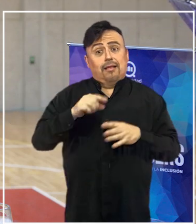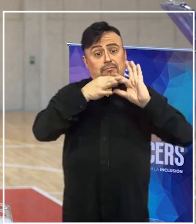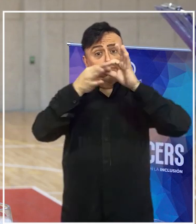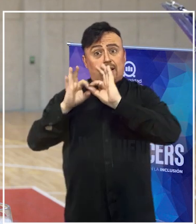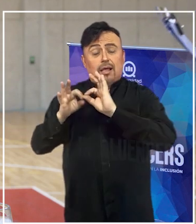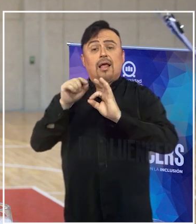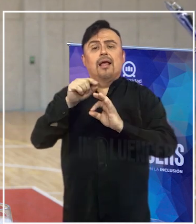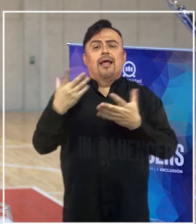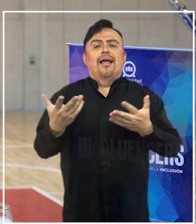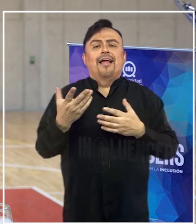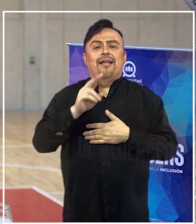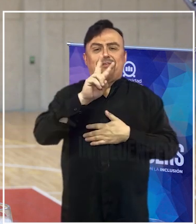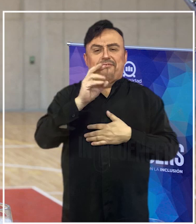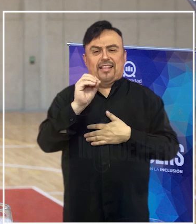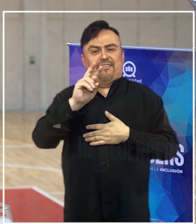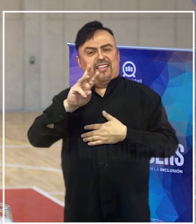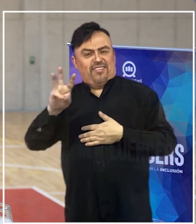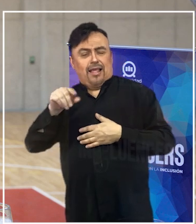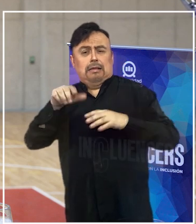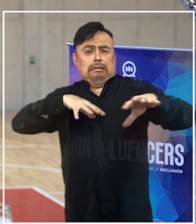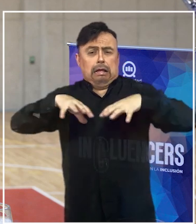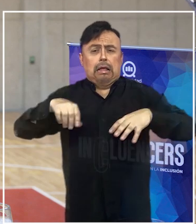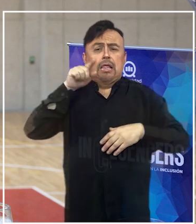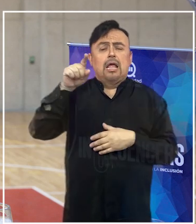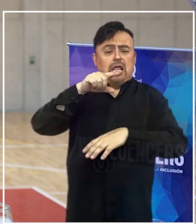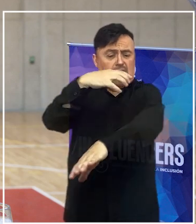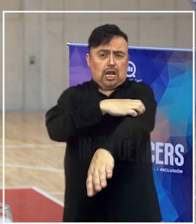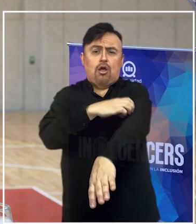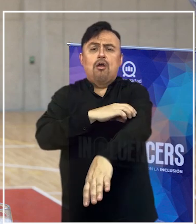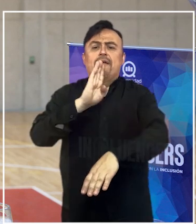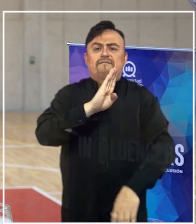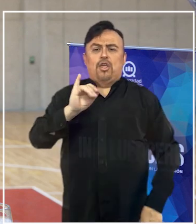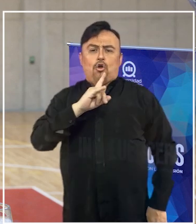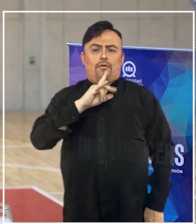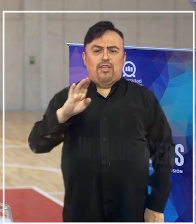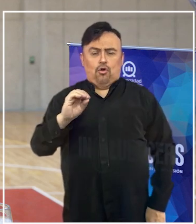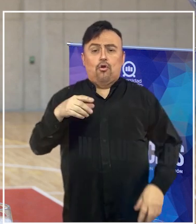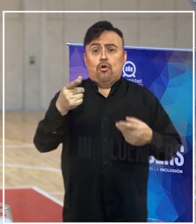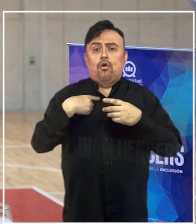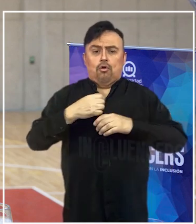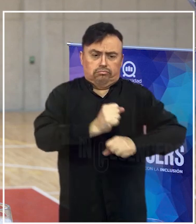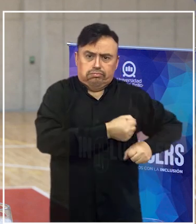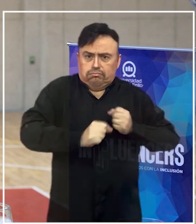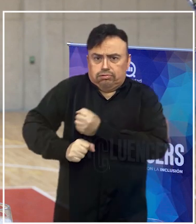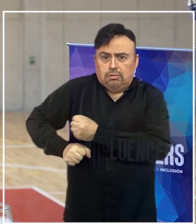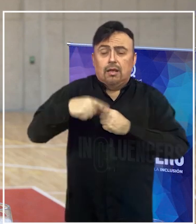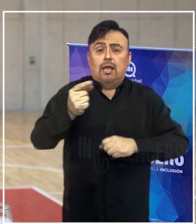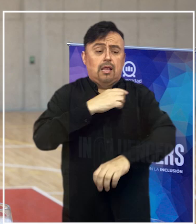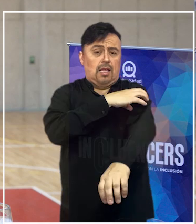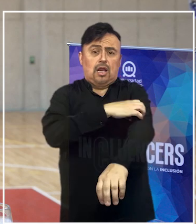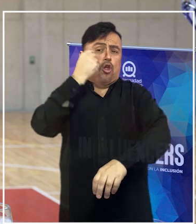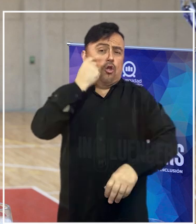valioso. Tuvimos actividades en la región del Bío Bío con remo y canotaje, tuvimos actividades en la región de O'Higgins, en